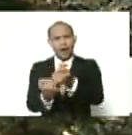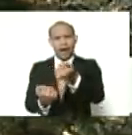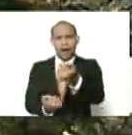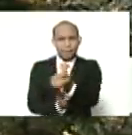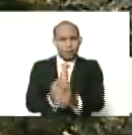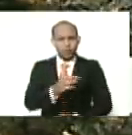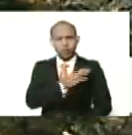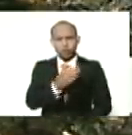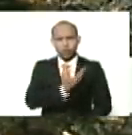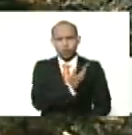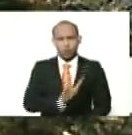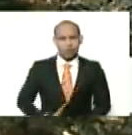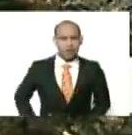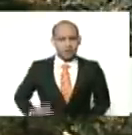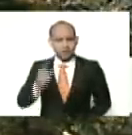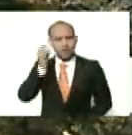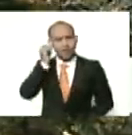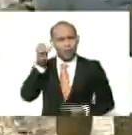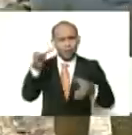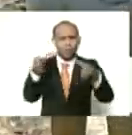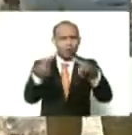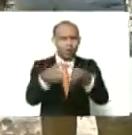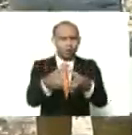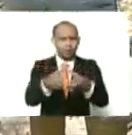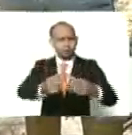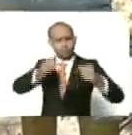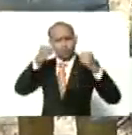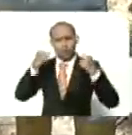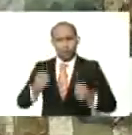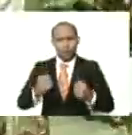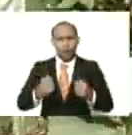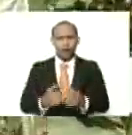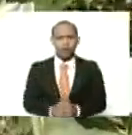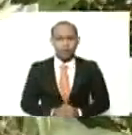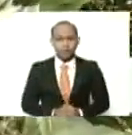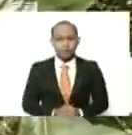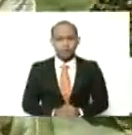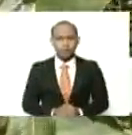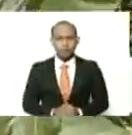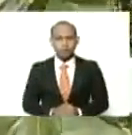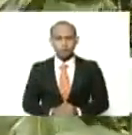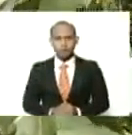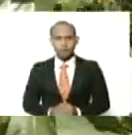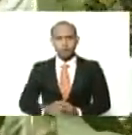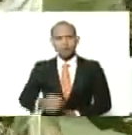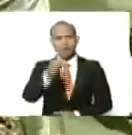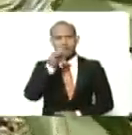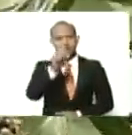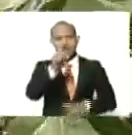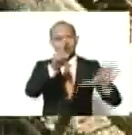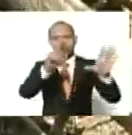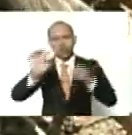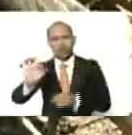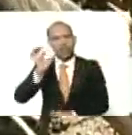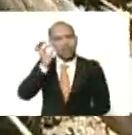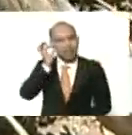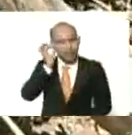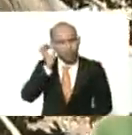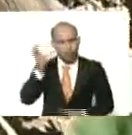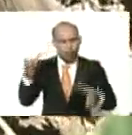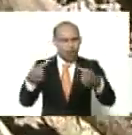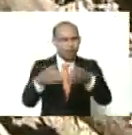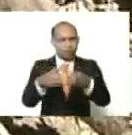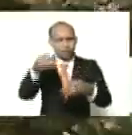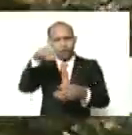señor presidente, y unas mujeres que son fuertes, señor presidente, somos 170 mujeres que está